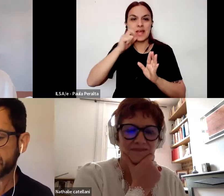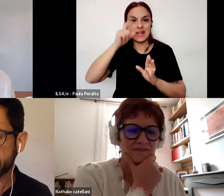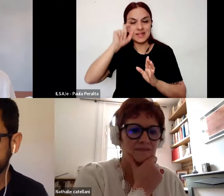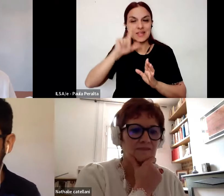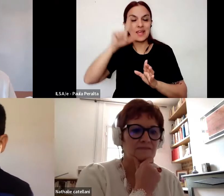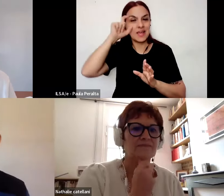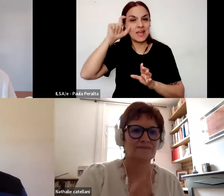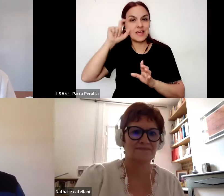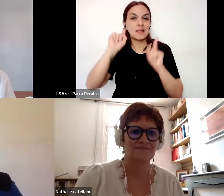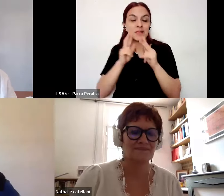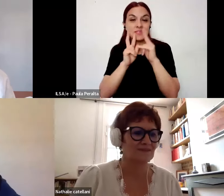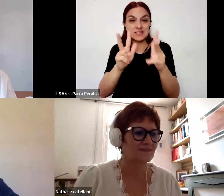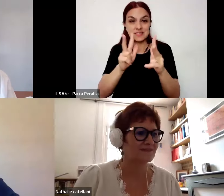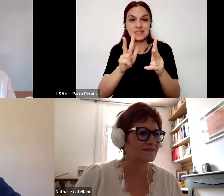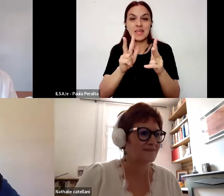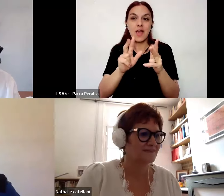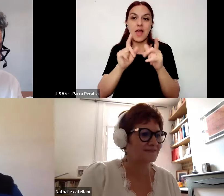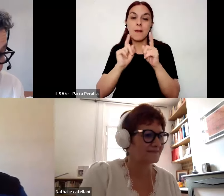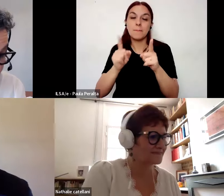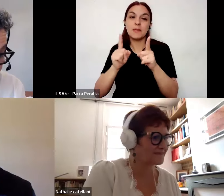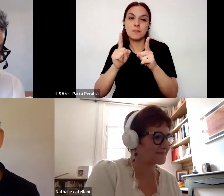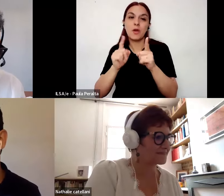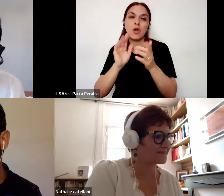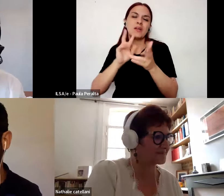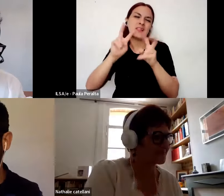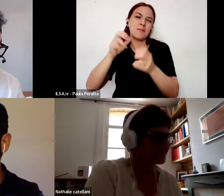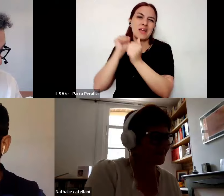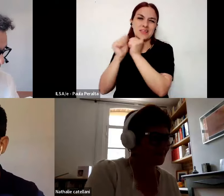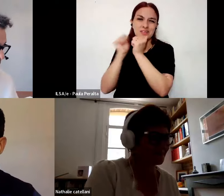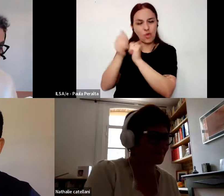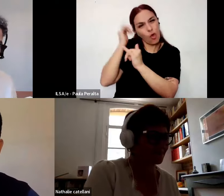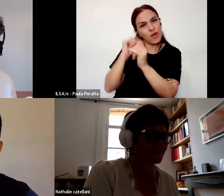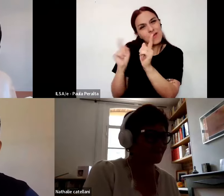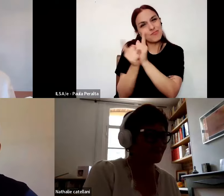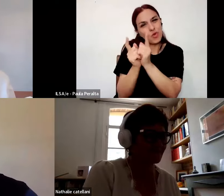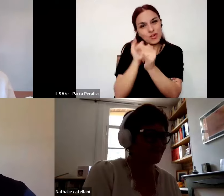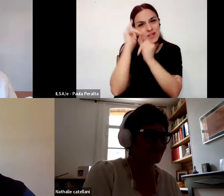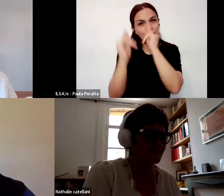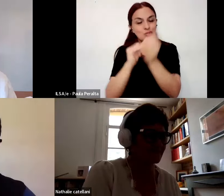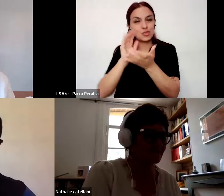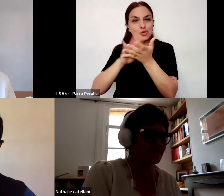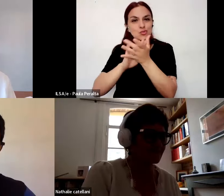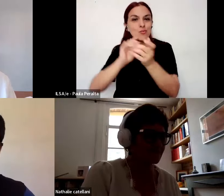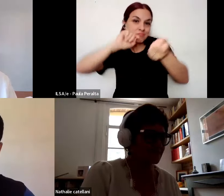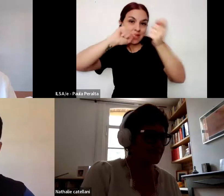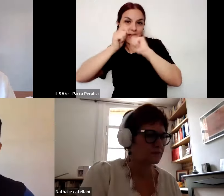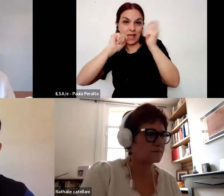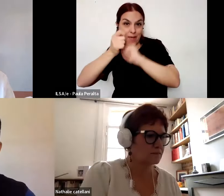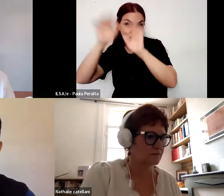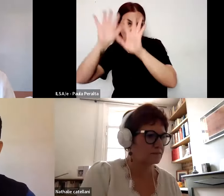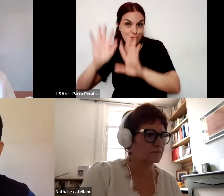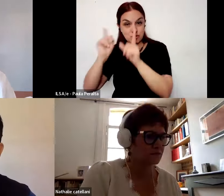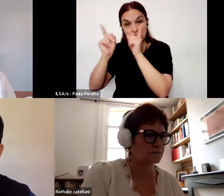recuperaba en esa historización breve que hacía sobre los cambios en la formación docente